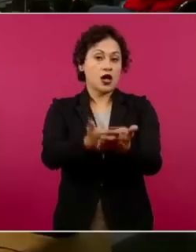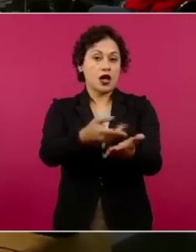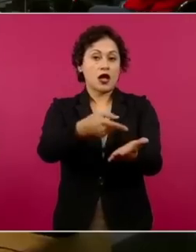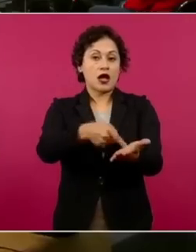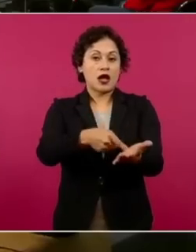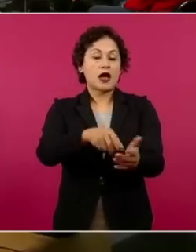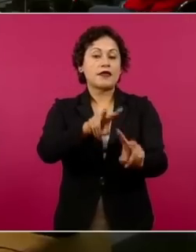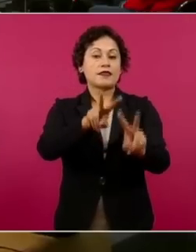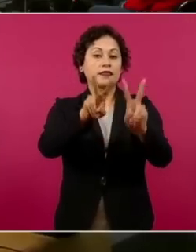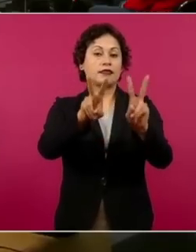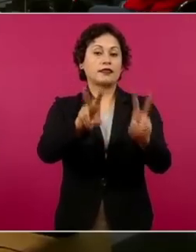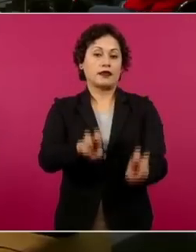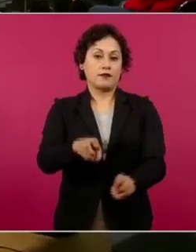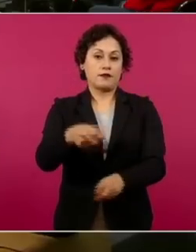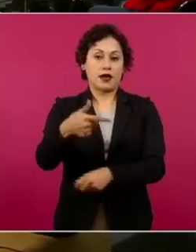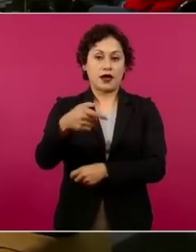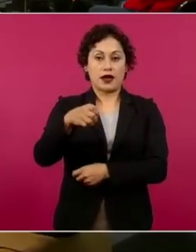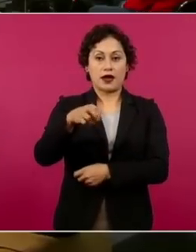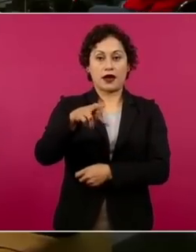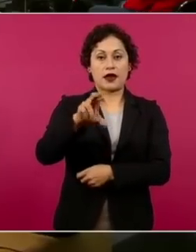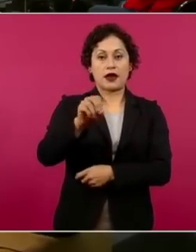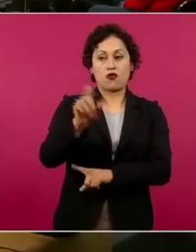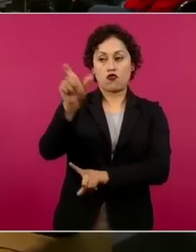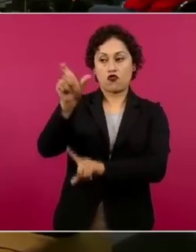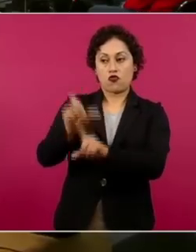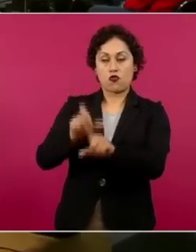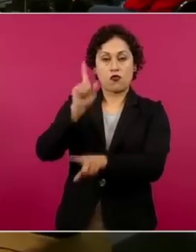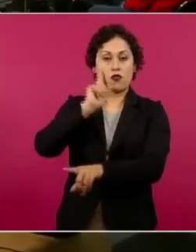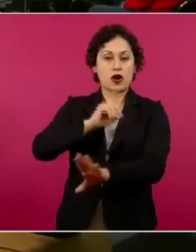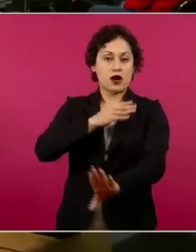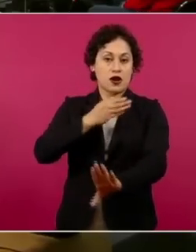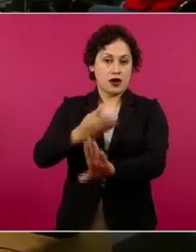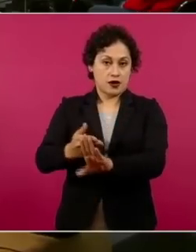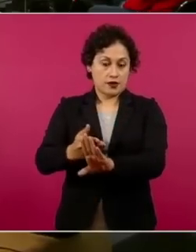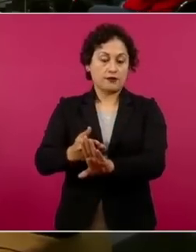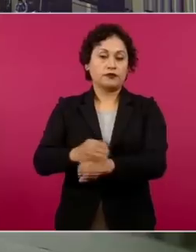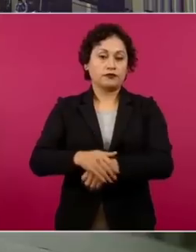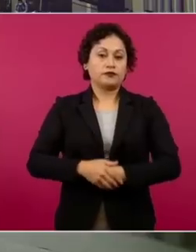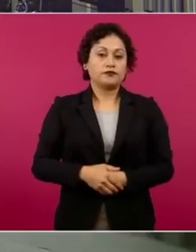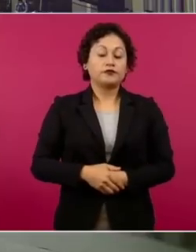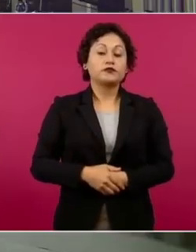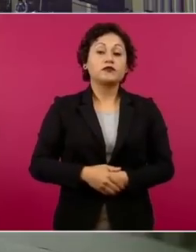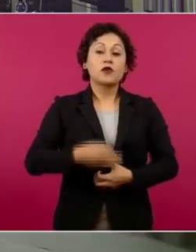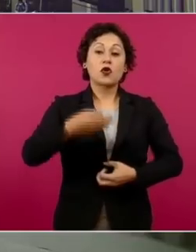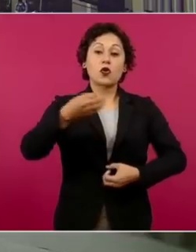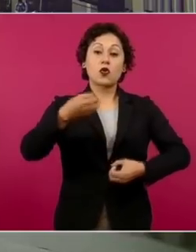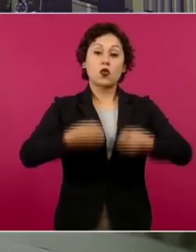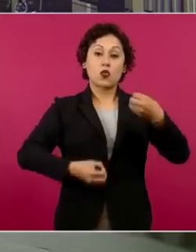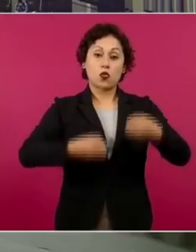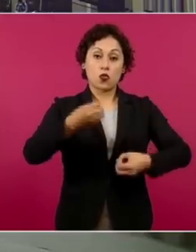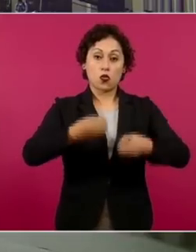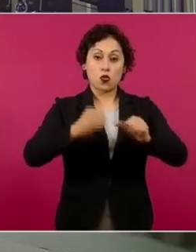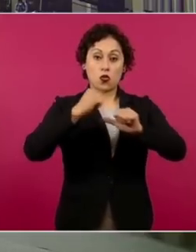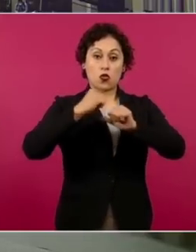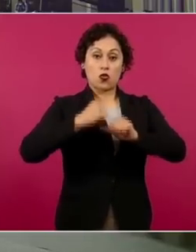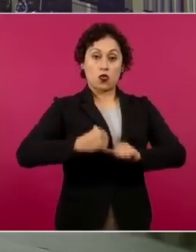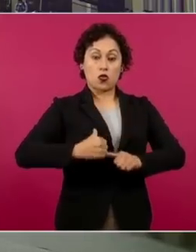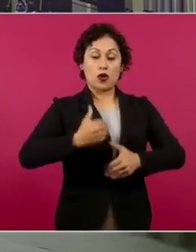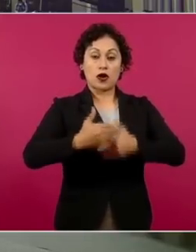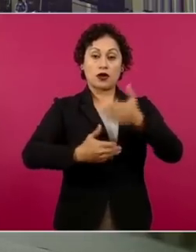el caso de Kenia. Y el juez encargado del caso, el maestro José Miguel López